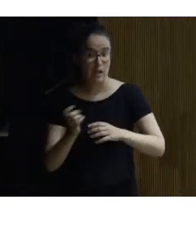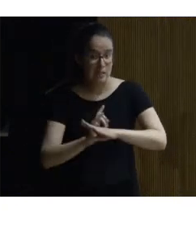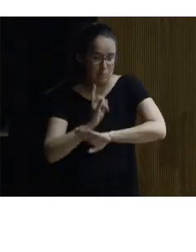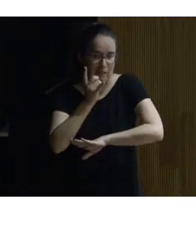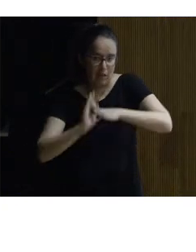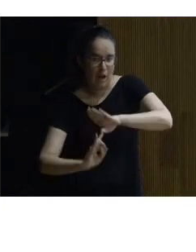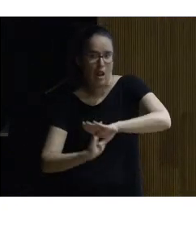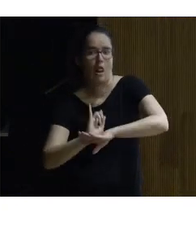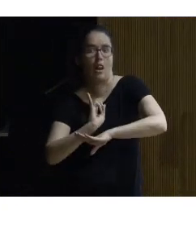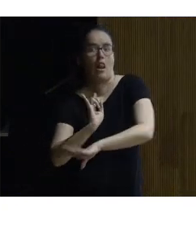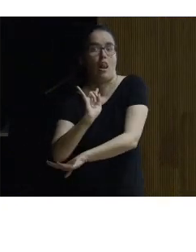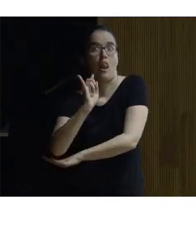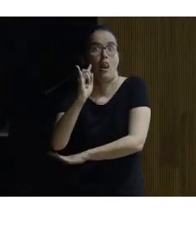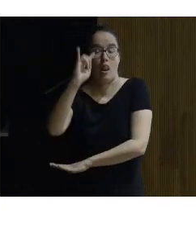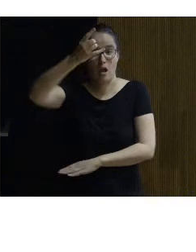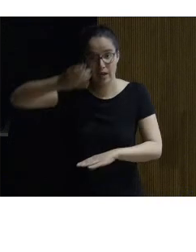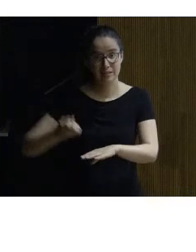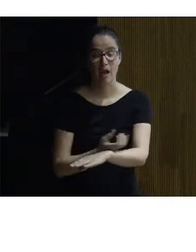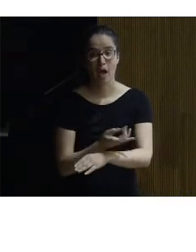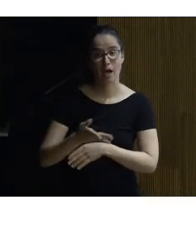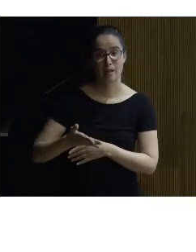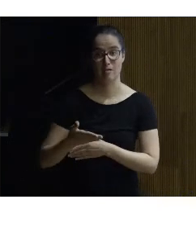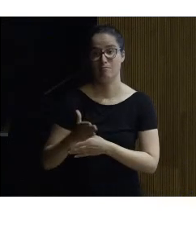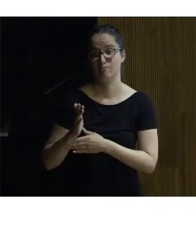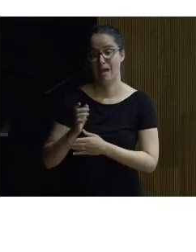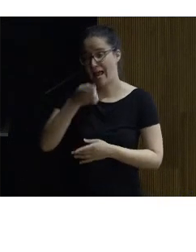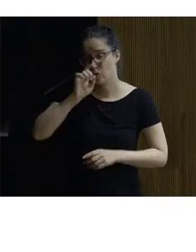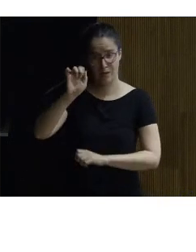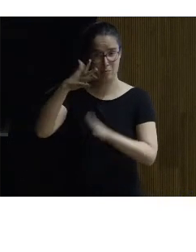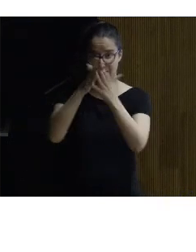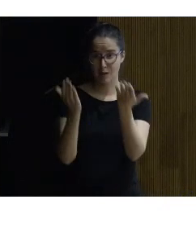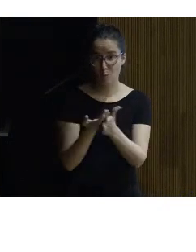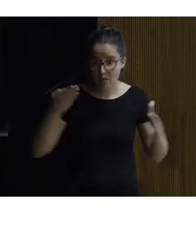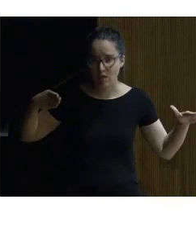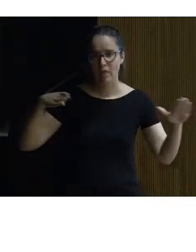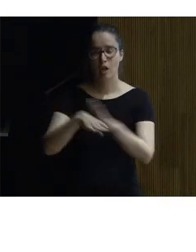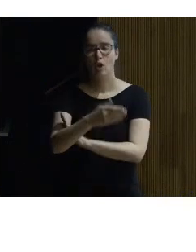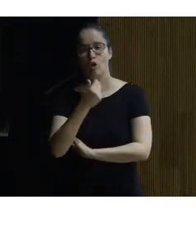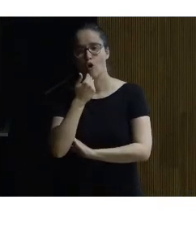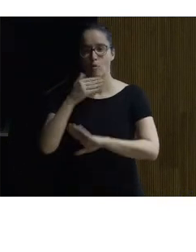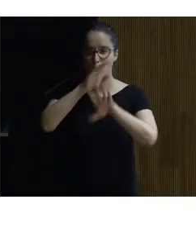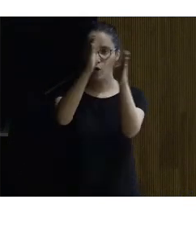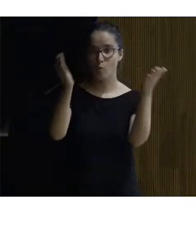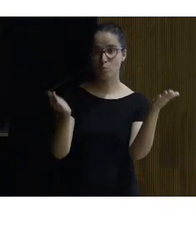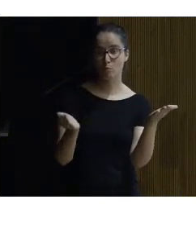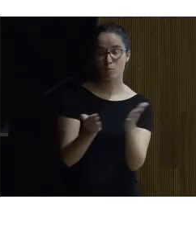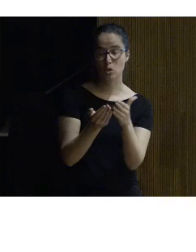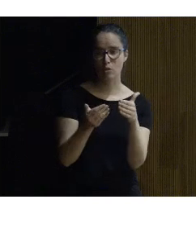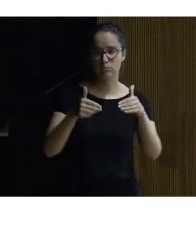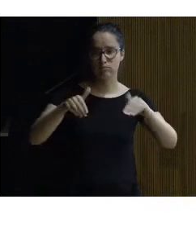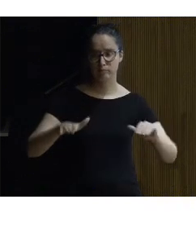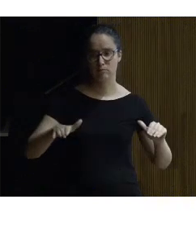tiempo de crecer y es el jardín botánico más antiguo del mundo y entrar allí es como entrar en un mundo detenido